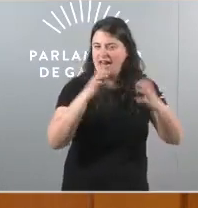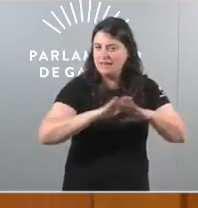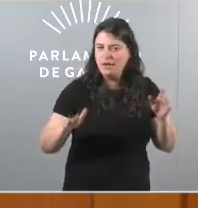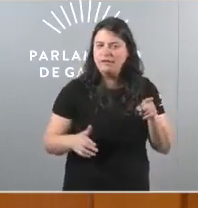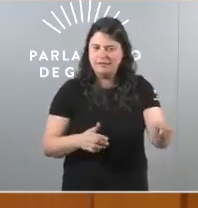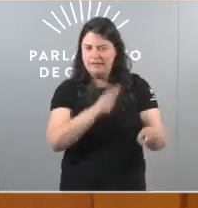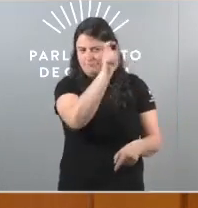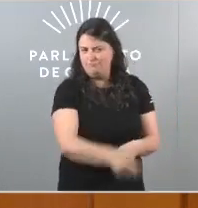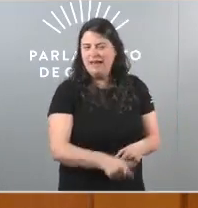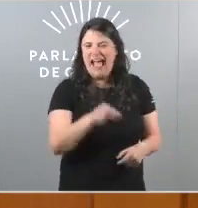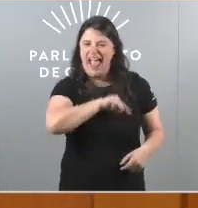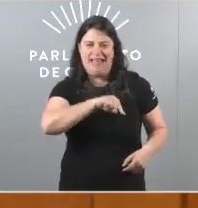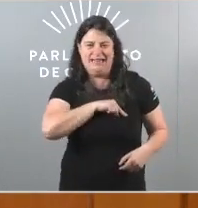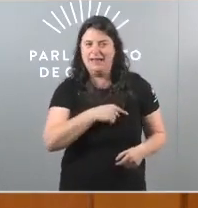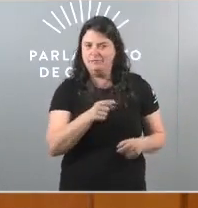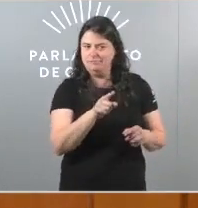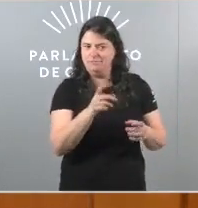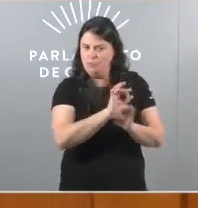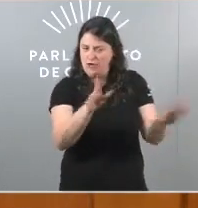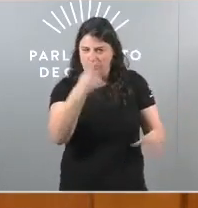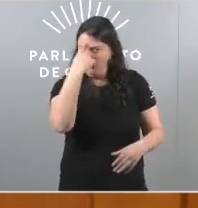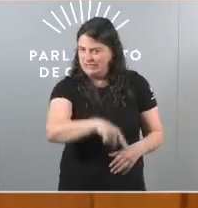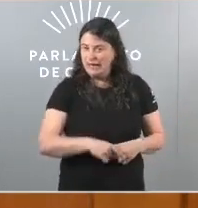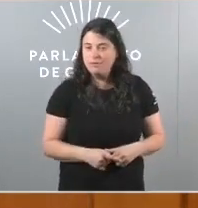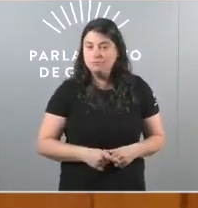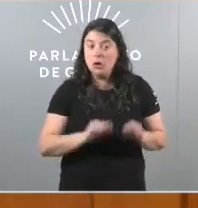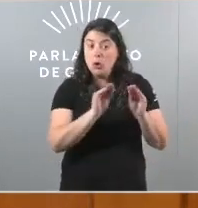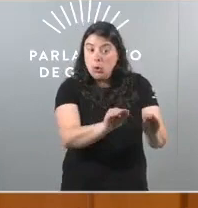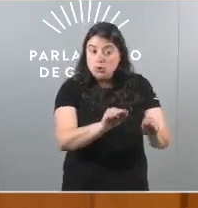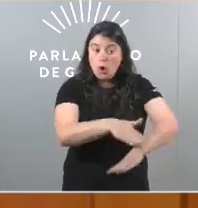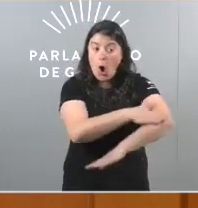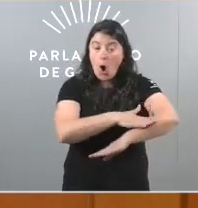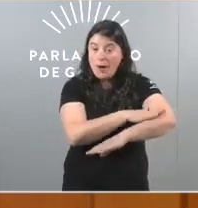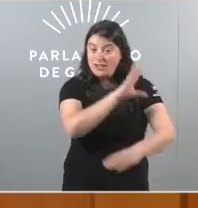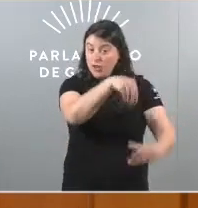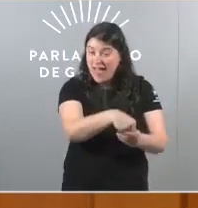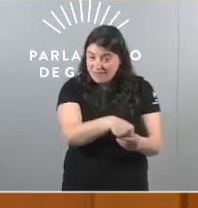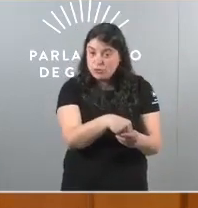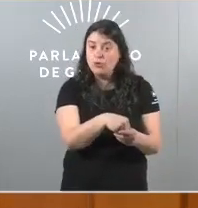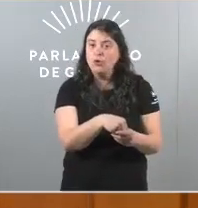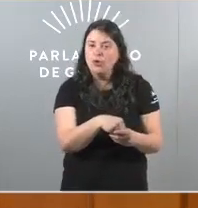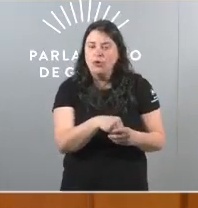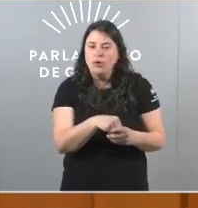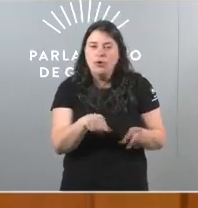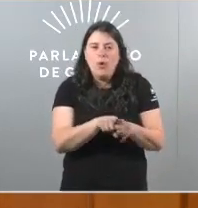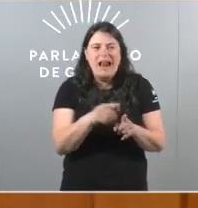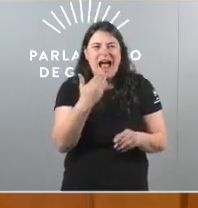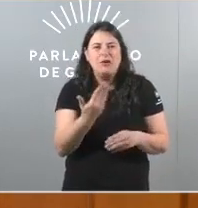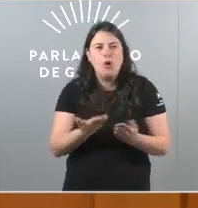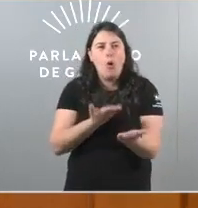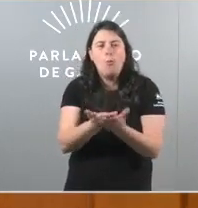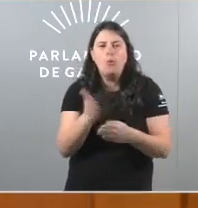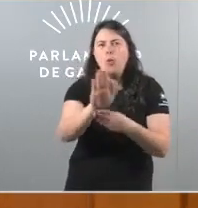listón ético. Do seu paso polo goberno é que imposible citar alguna proposta que fora